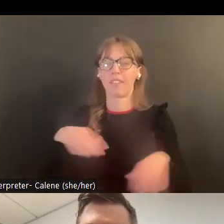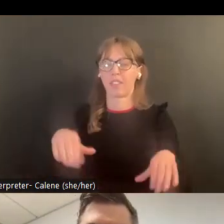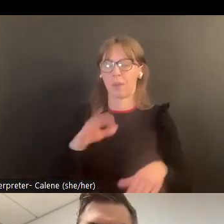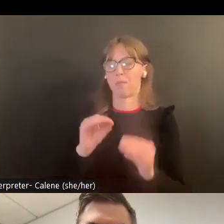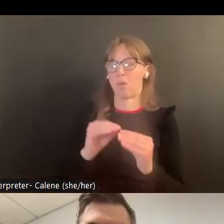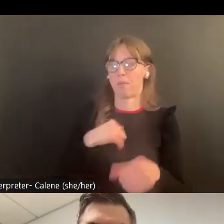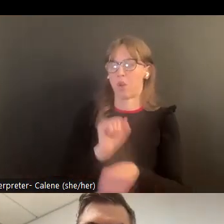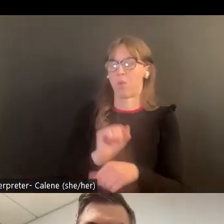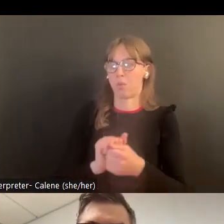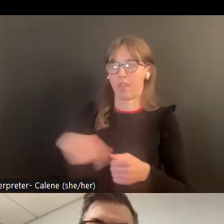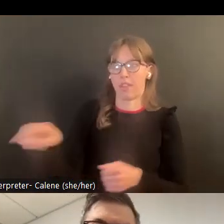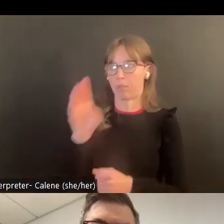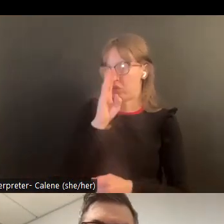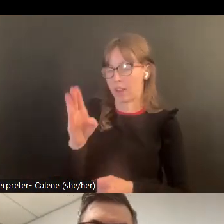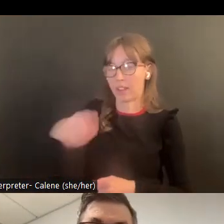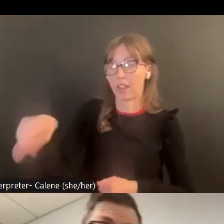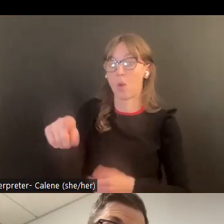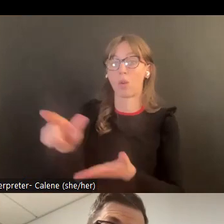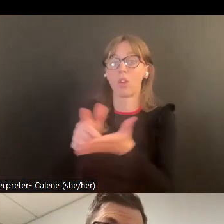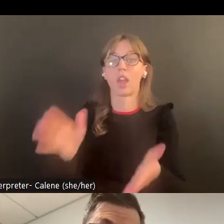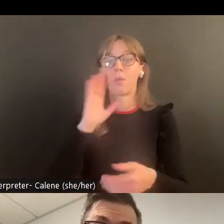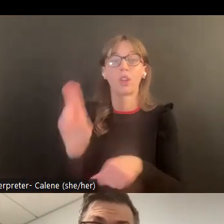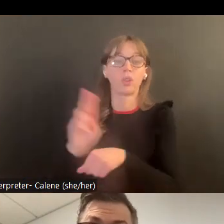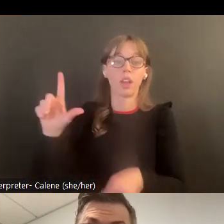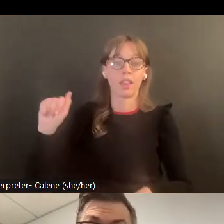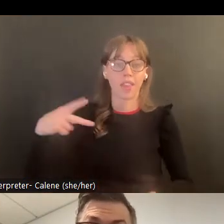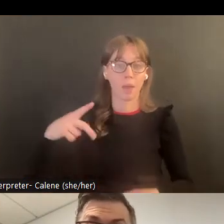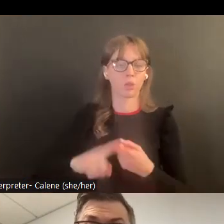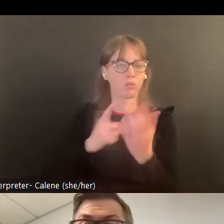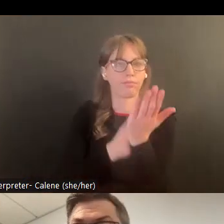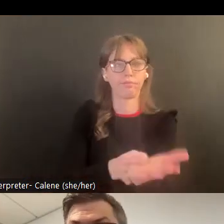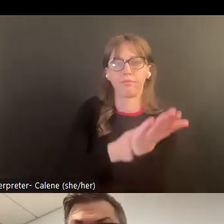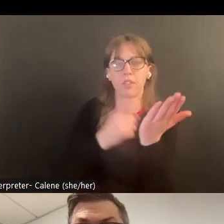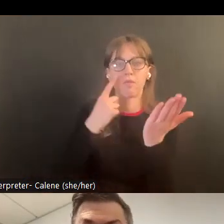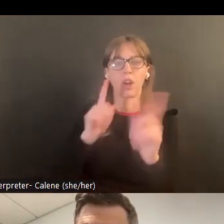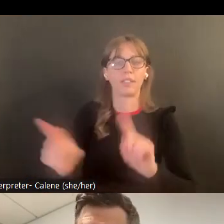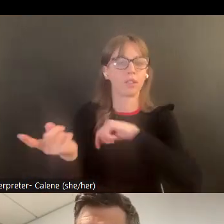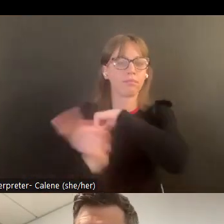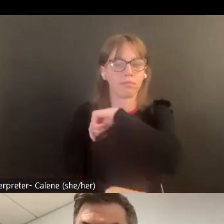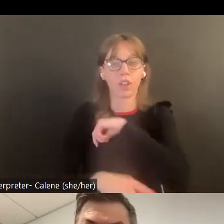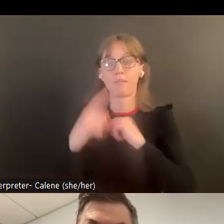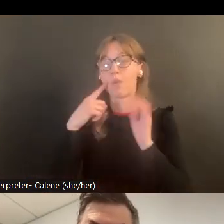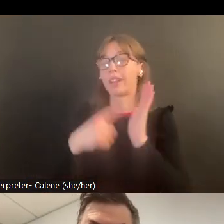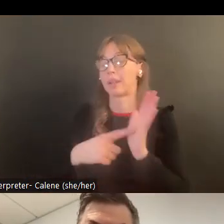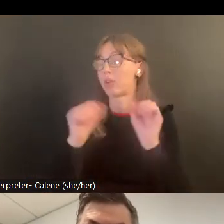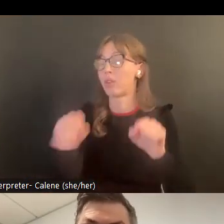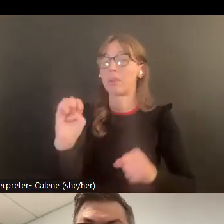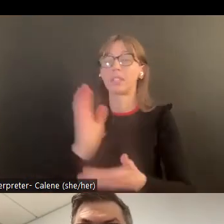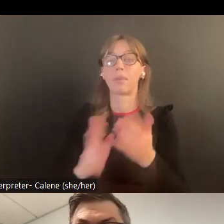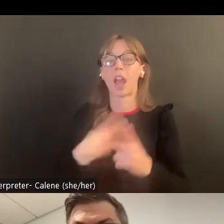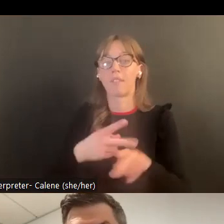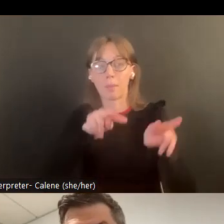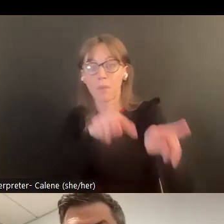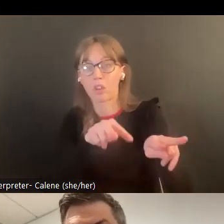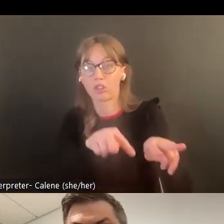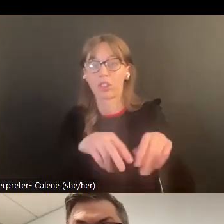yo sé que los que serían los fiscales en particular había trabajado más con ellos en sí están usando lámpara en